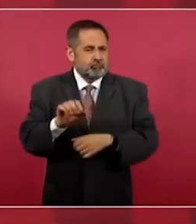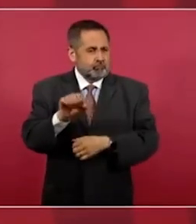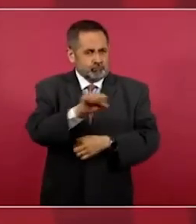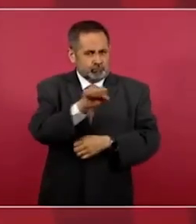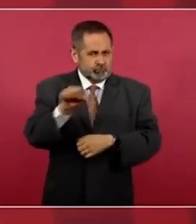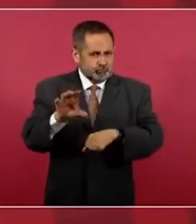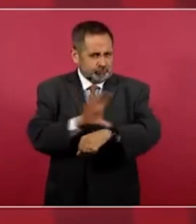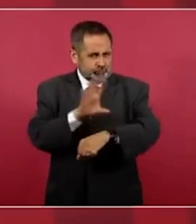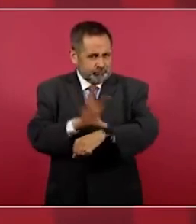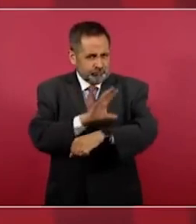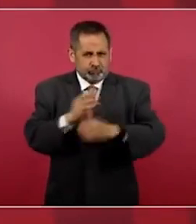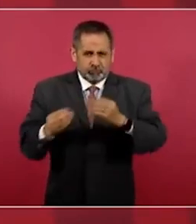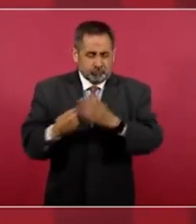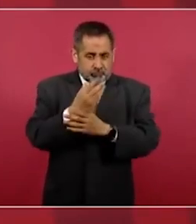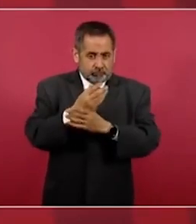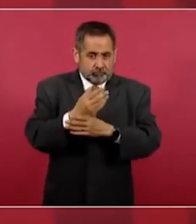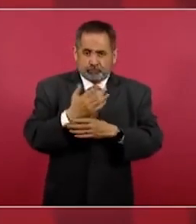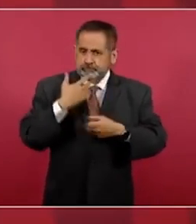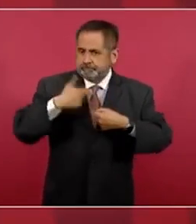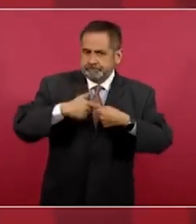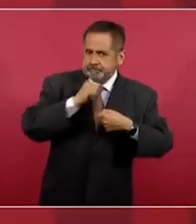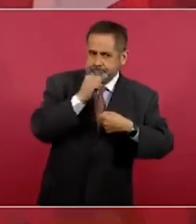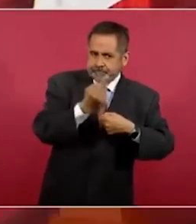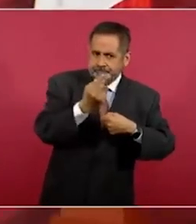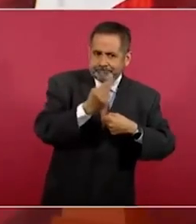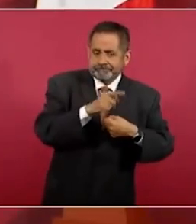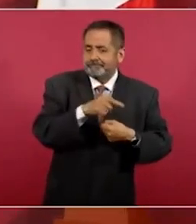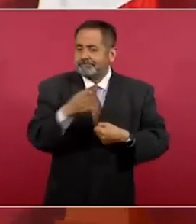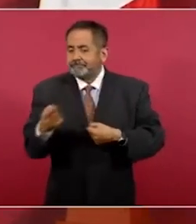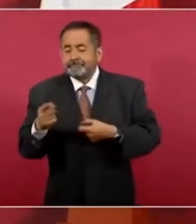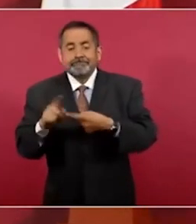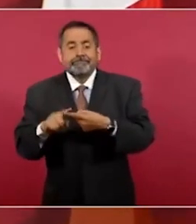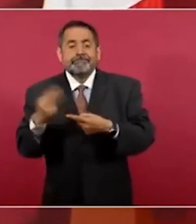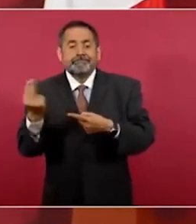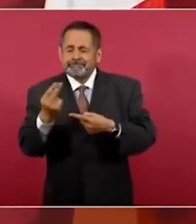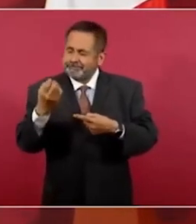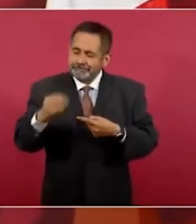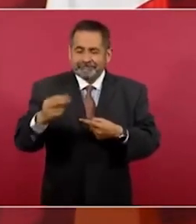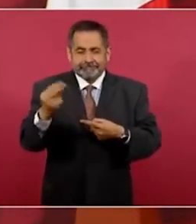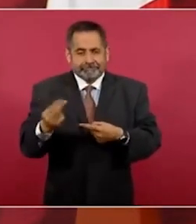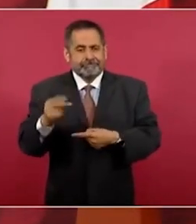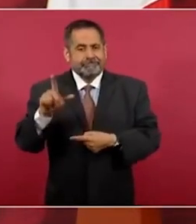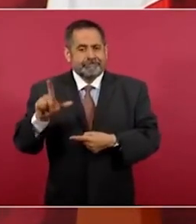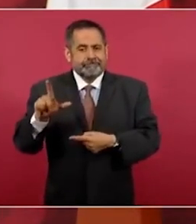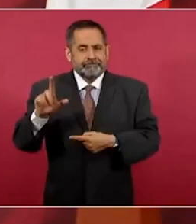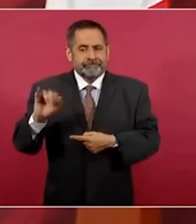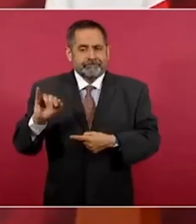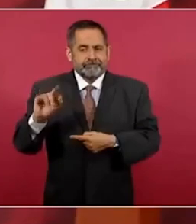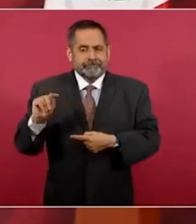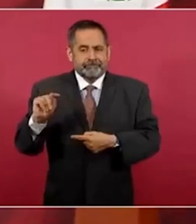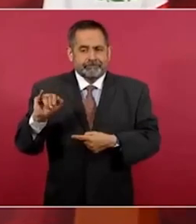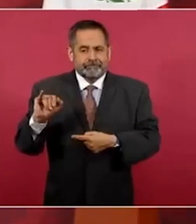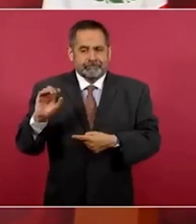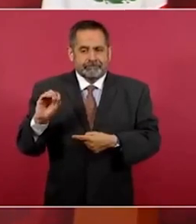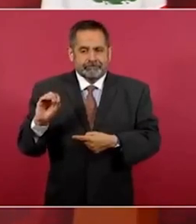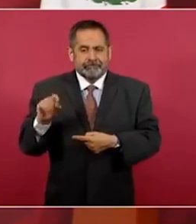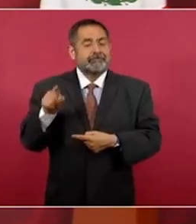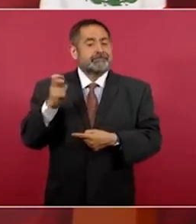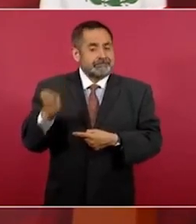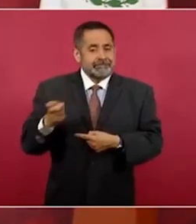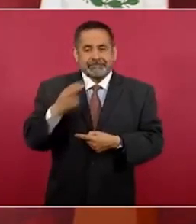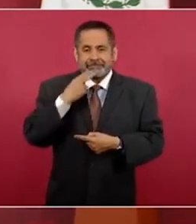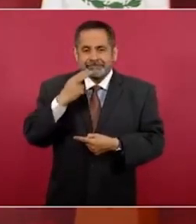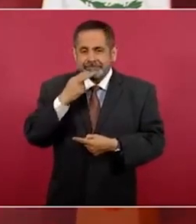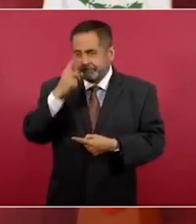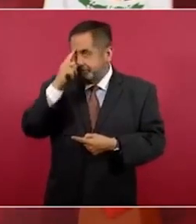porque es el que permite hacer baterías para conservar la energía que